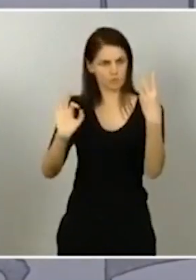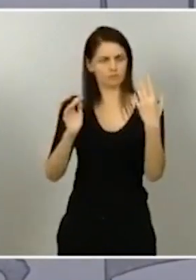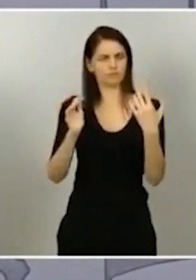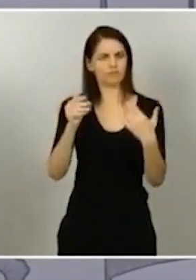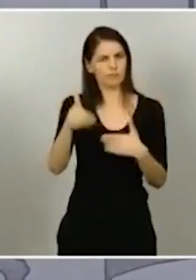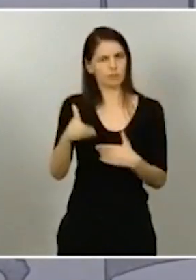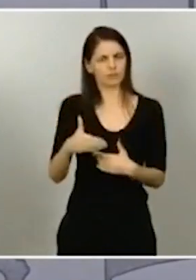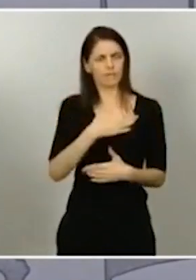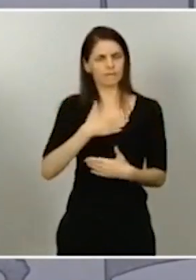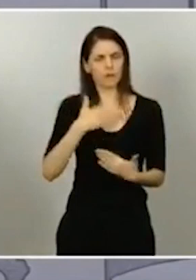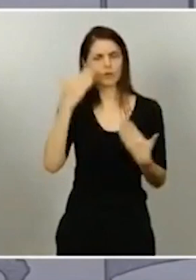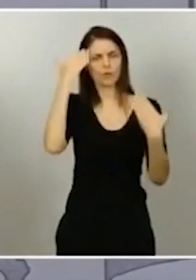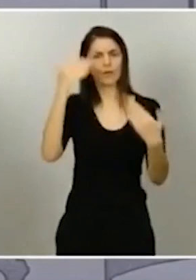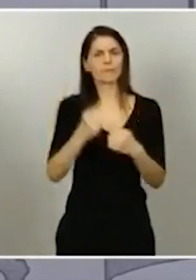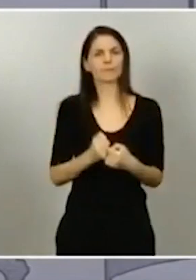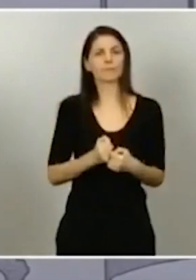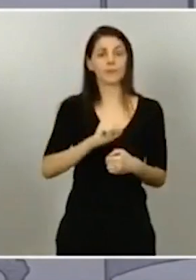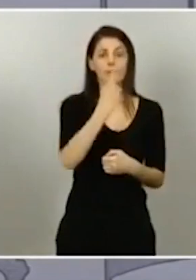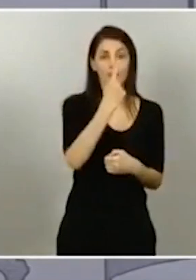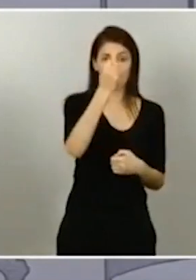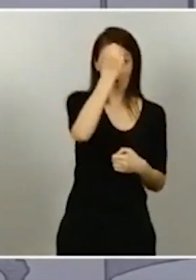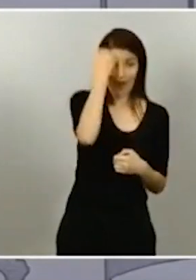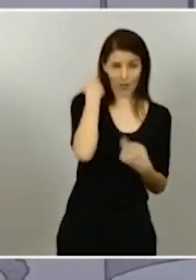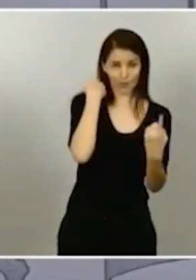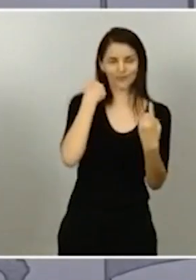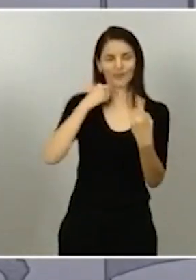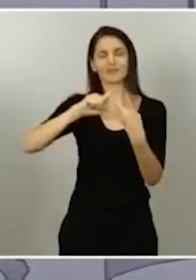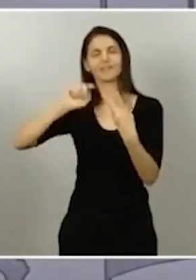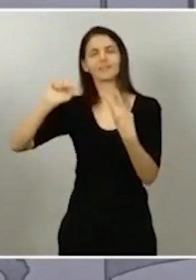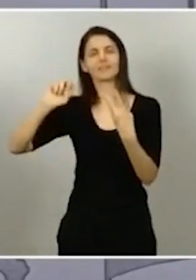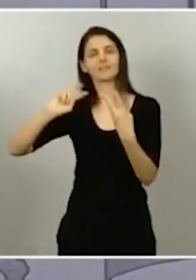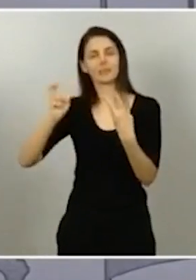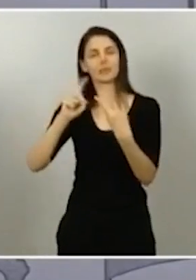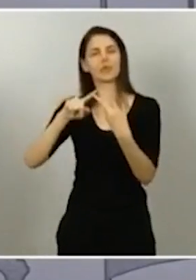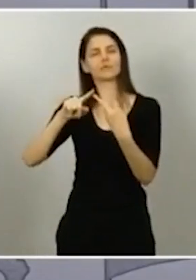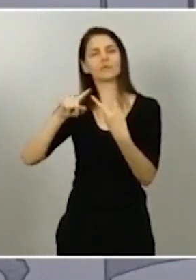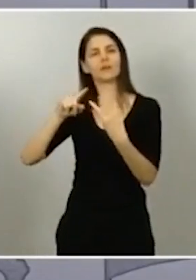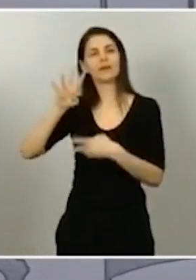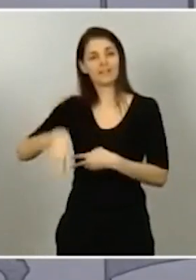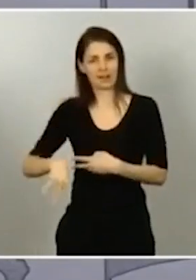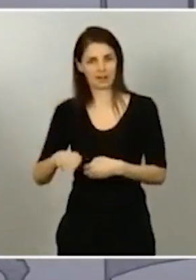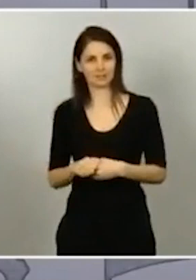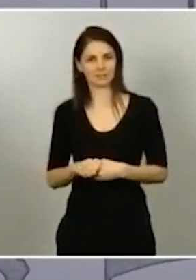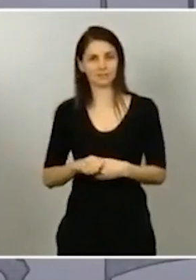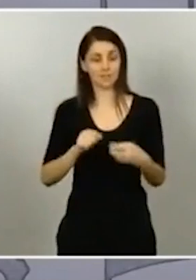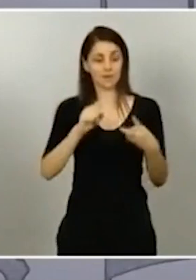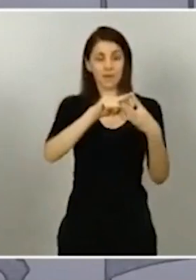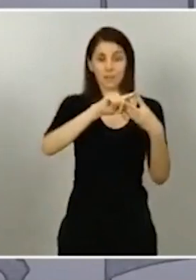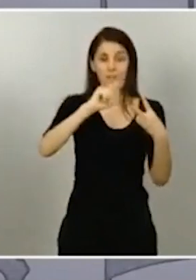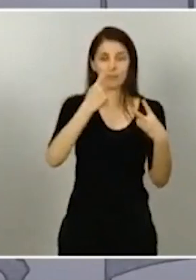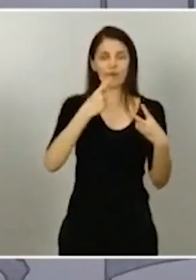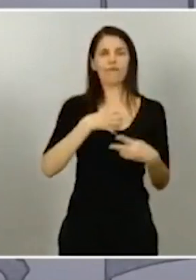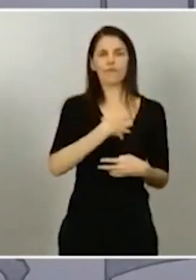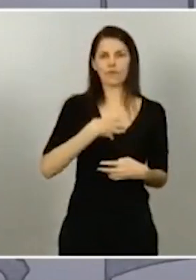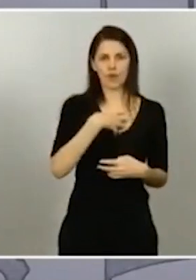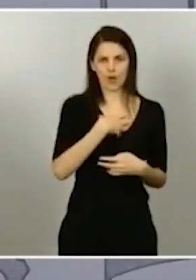El primero es un aragonés y el segundo es un catalán. El primero es un funcionario, es un servidor público, a quien ni siquiera conocía antes de